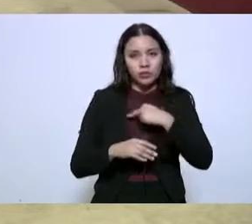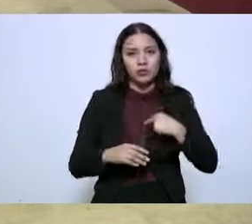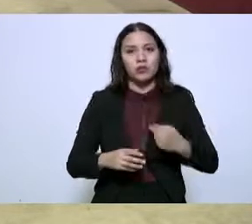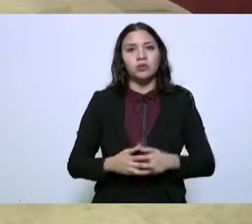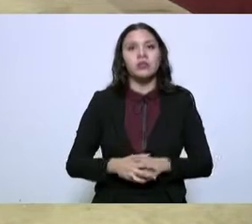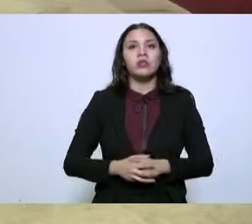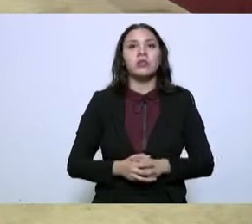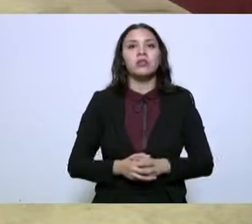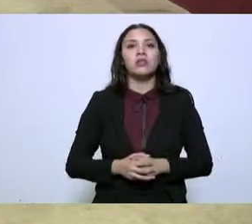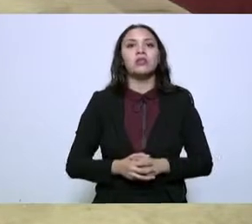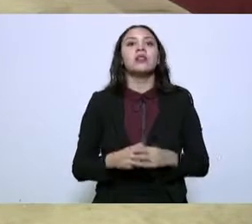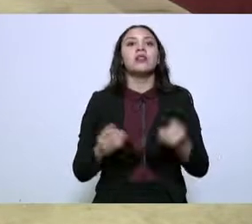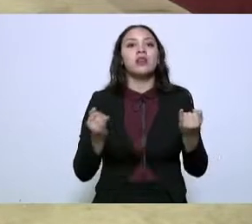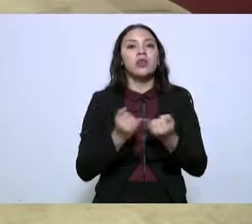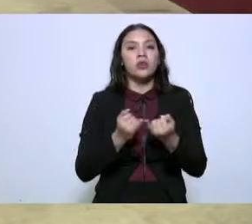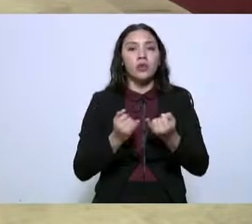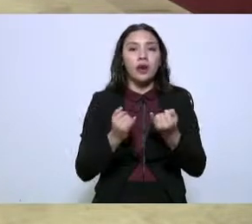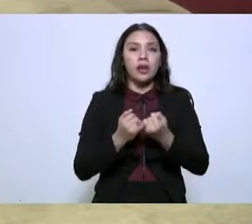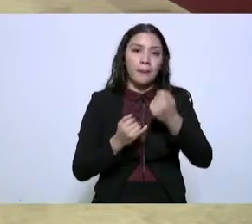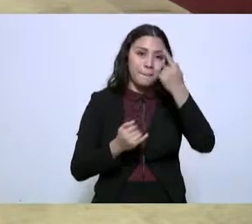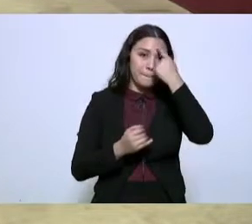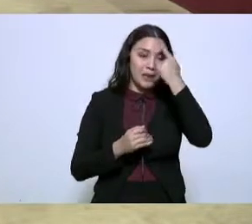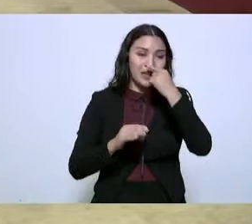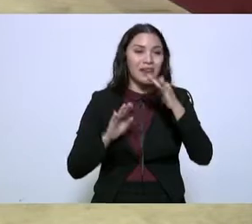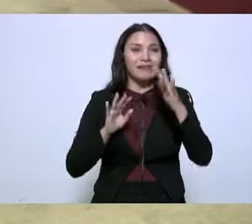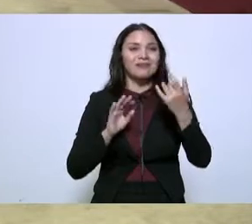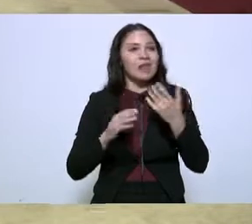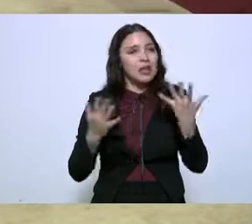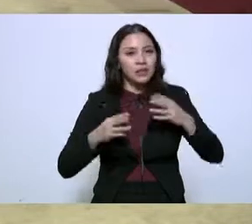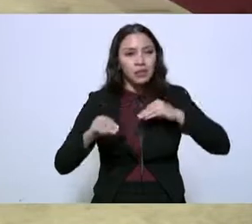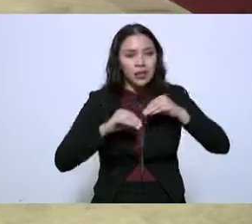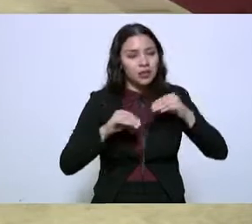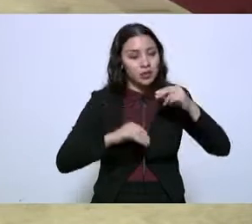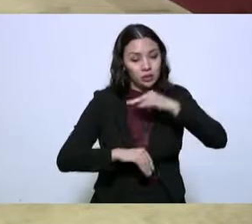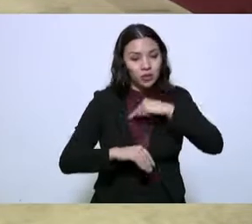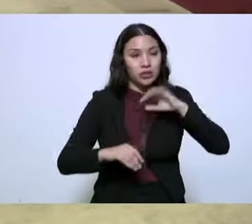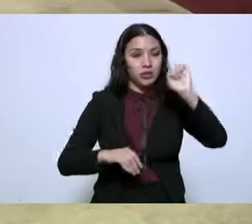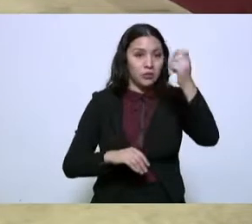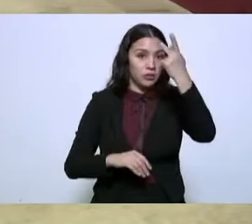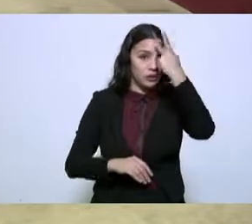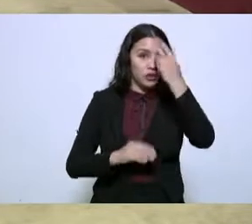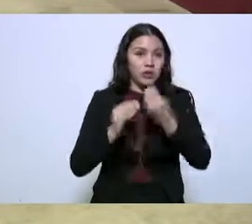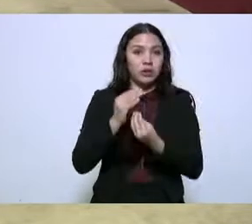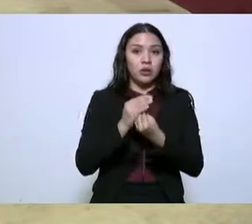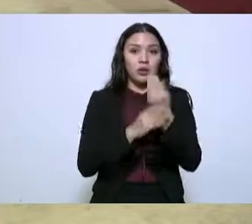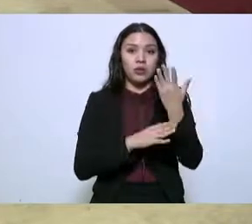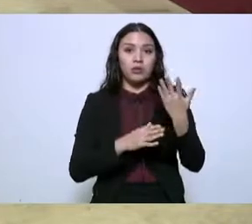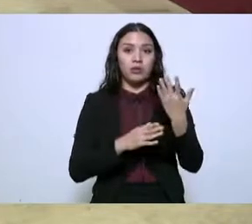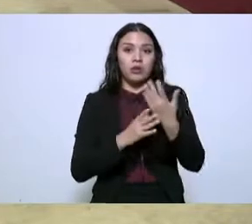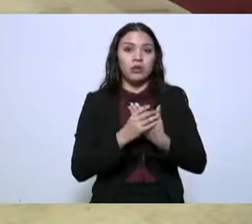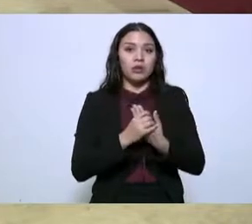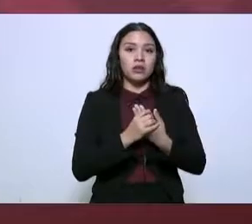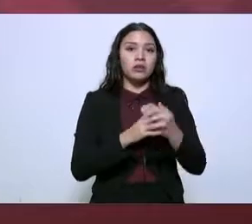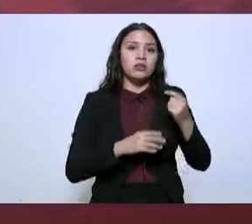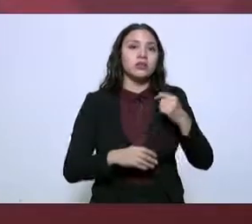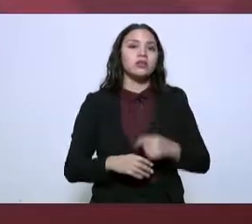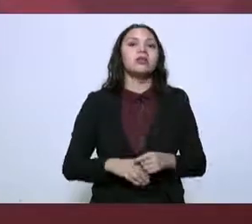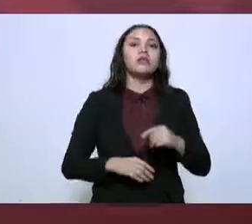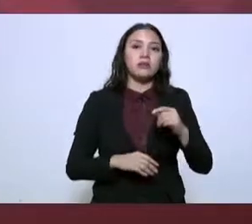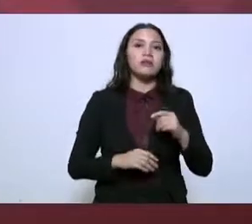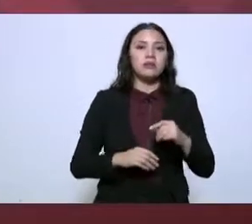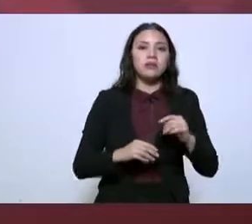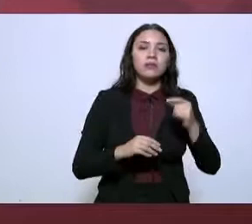También fortalecer acciones en los límites con Nuevo León, en San Luis Potosí y en Veracruz. Son estados que también